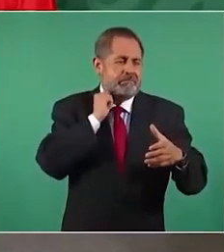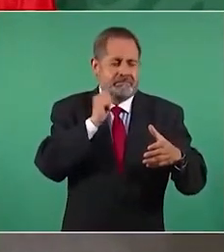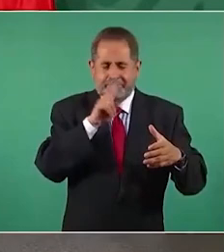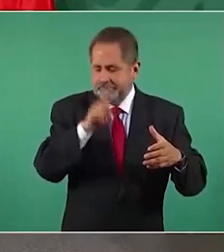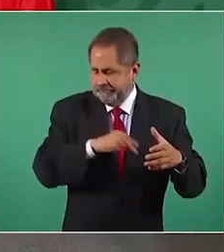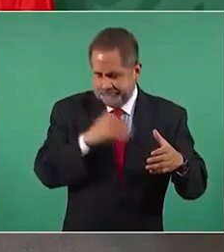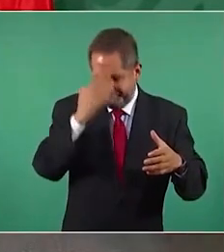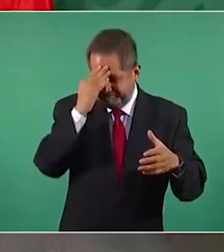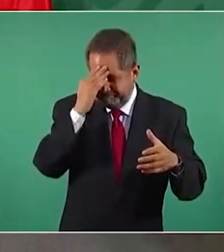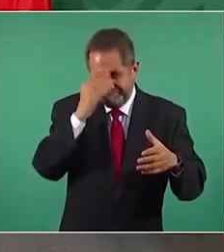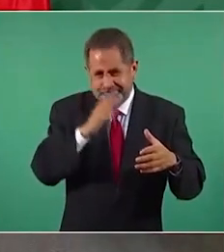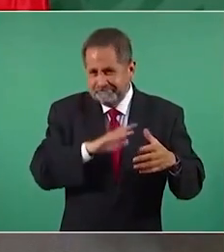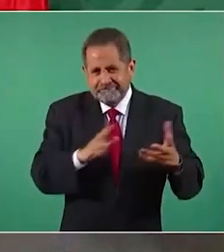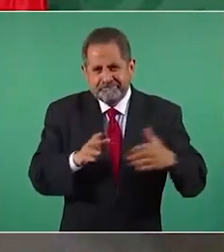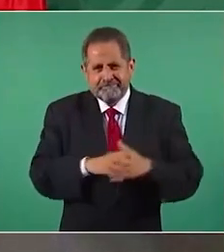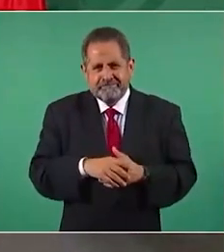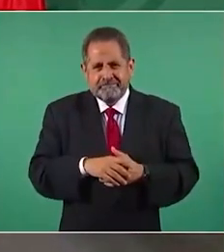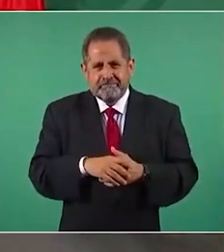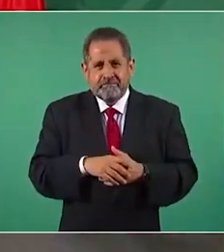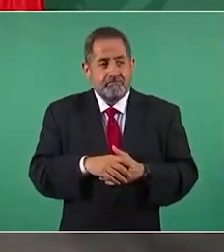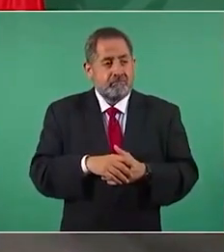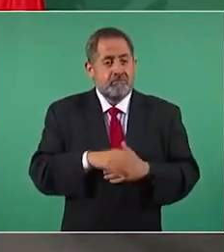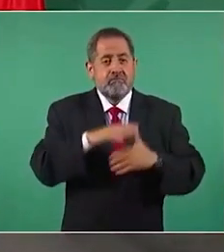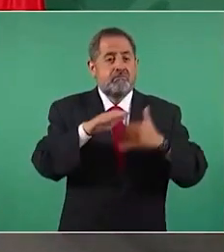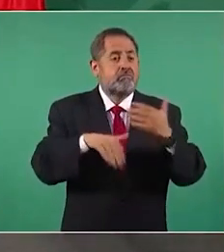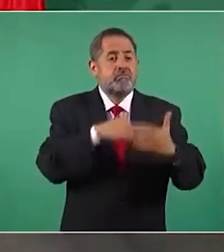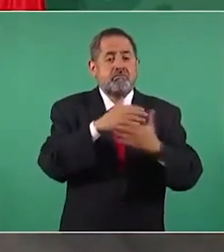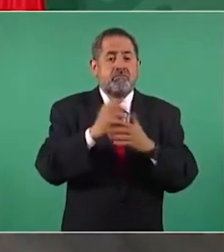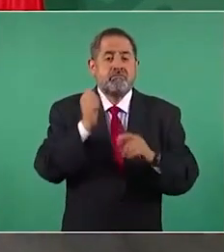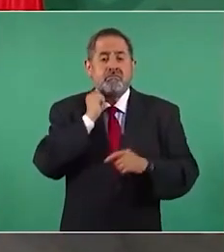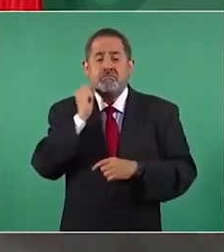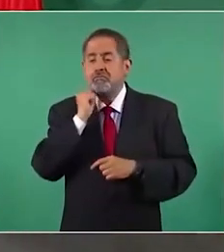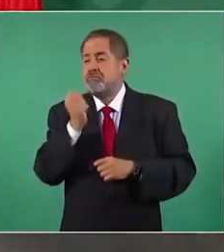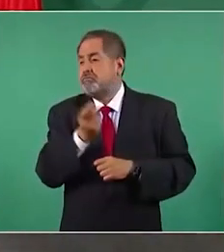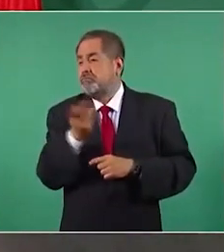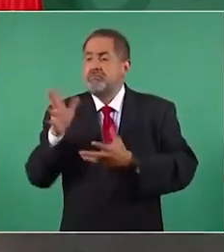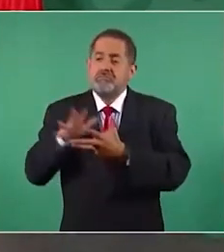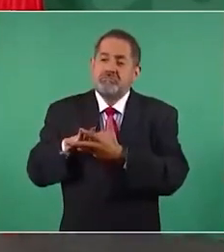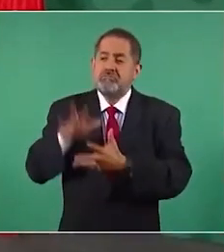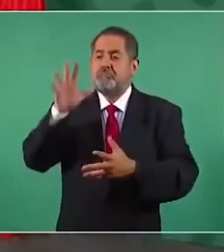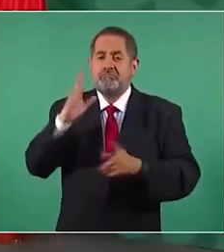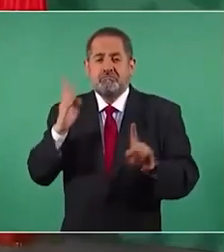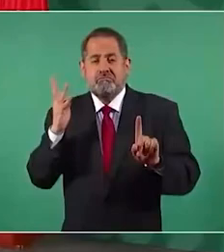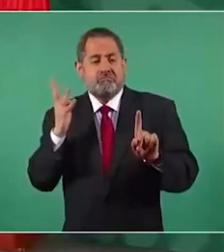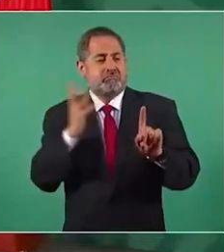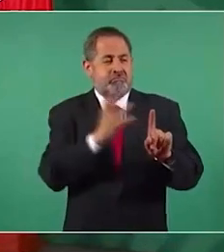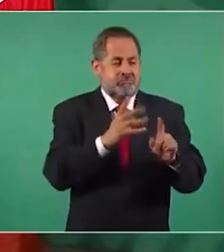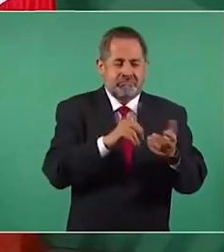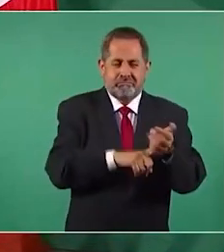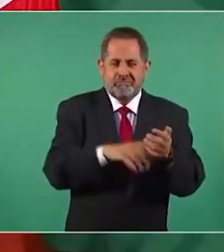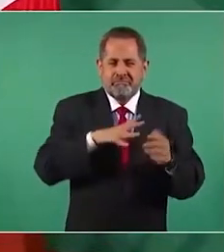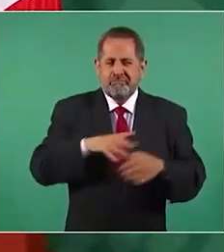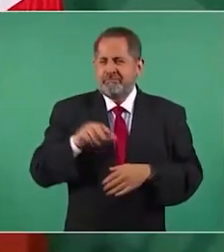llegan todos los senadores o no todos pero creo que 16